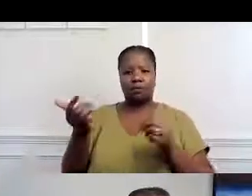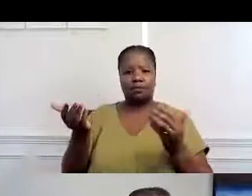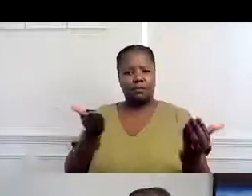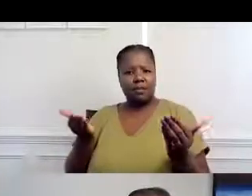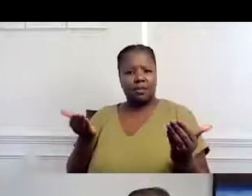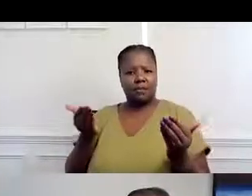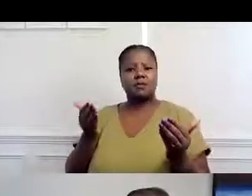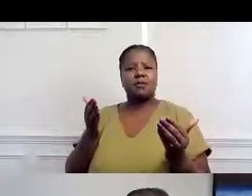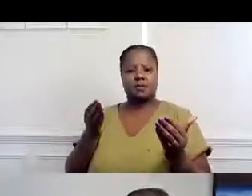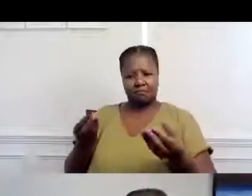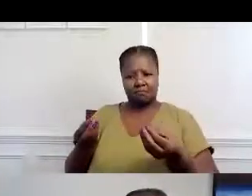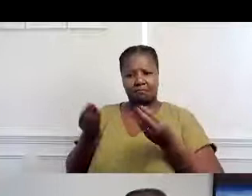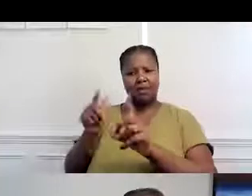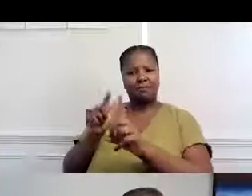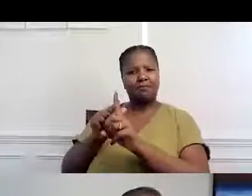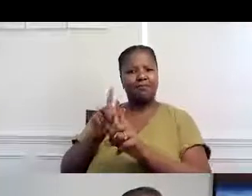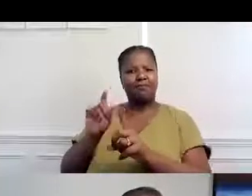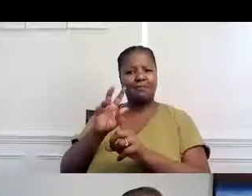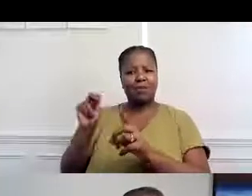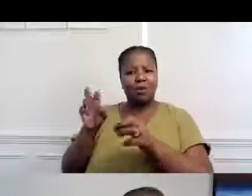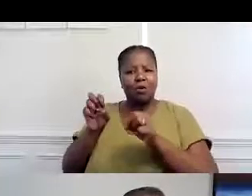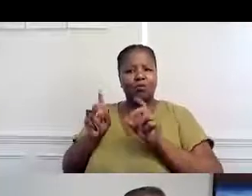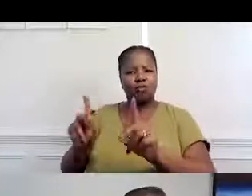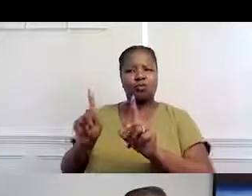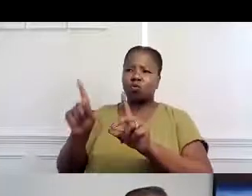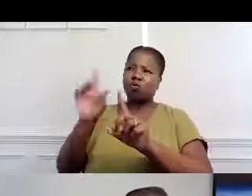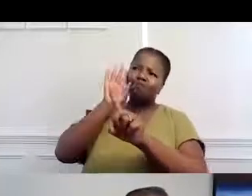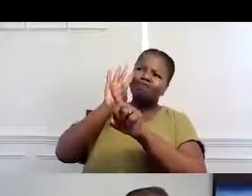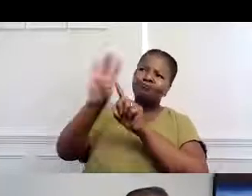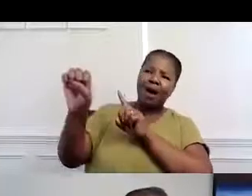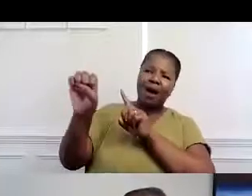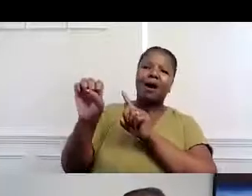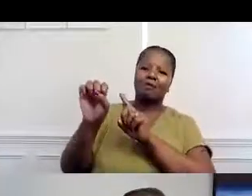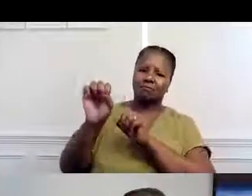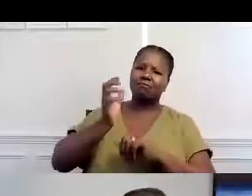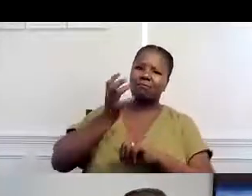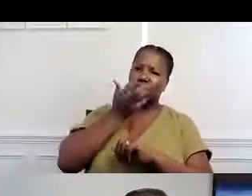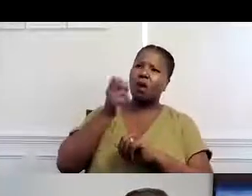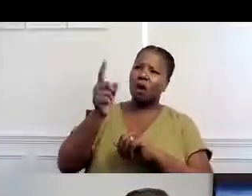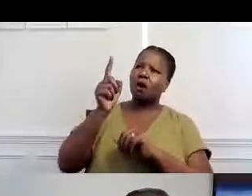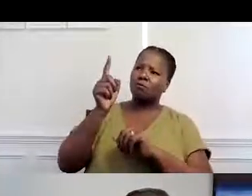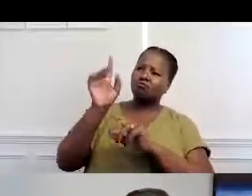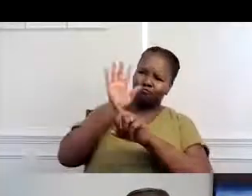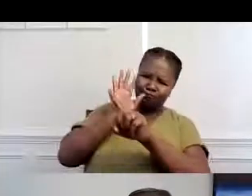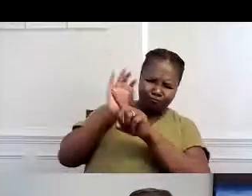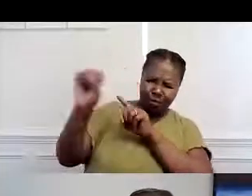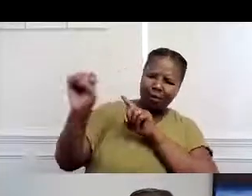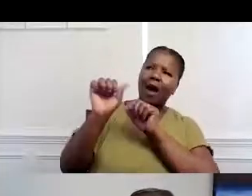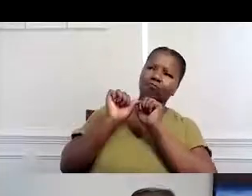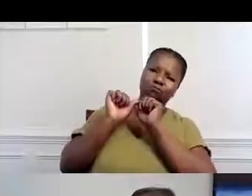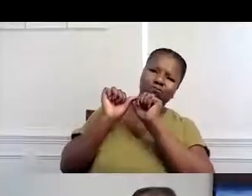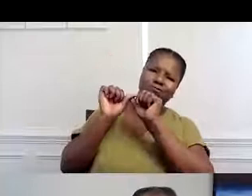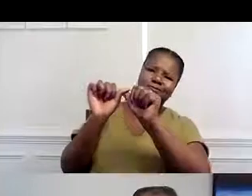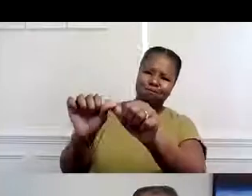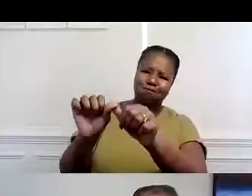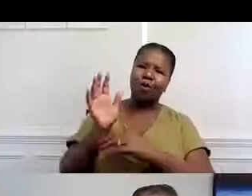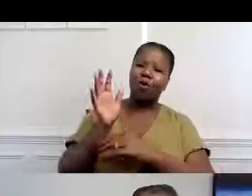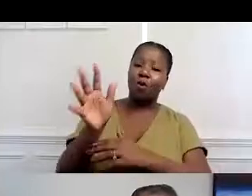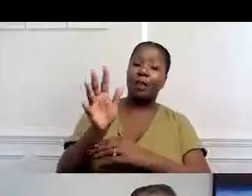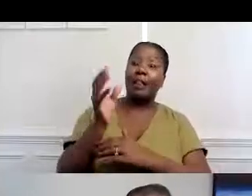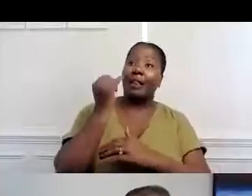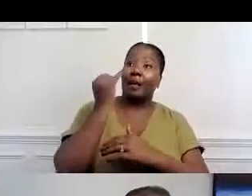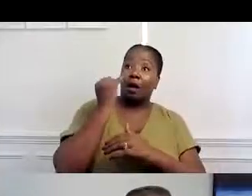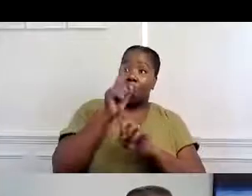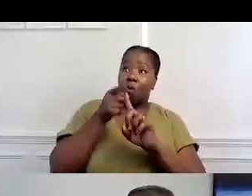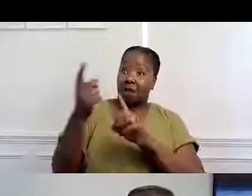con servicios alternativos, los servicios alternativos le han dado a Kenneth la oportunidad para prosperar y va a continuar a hacerlo